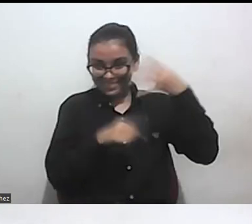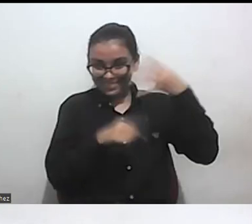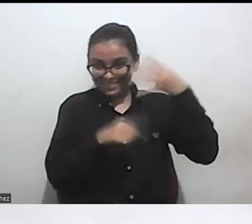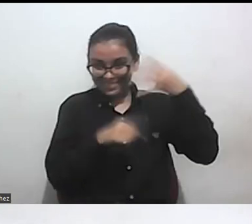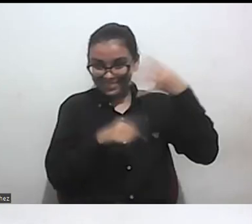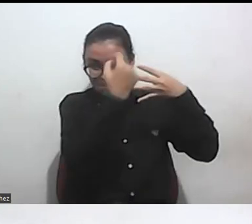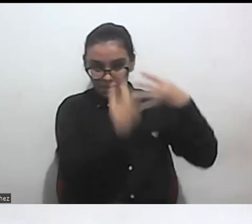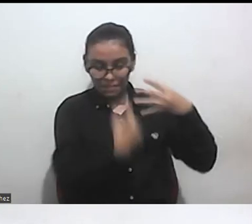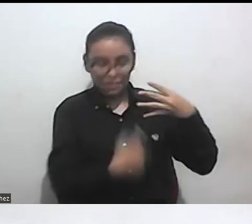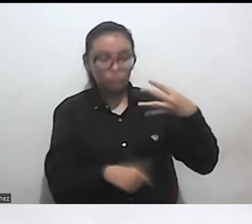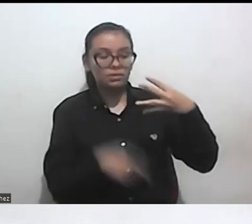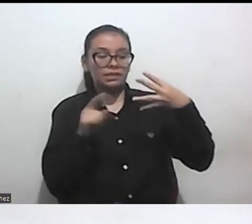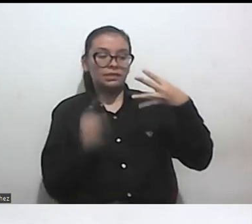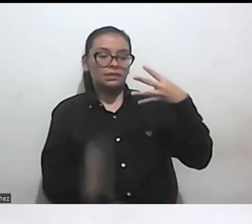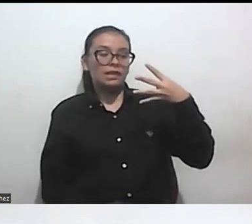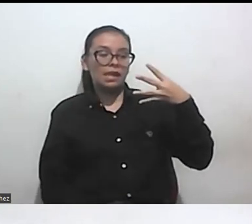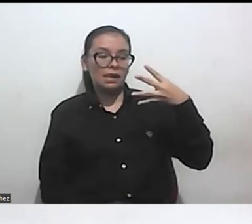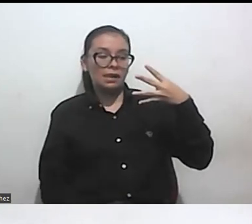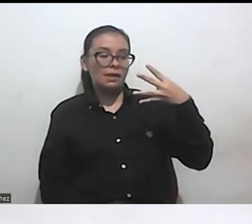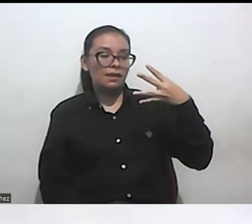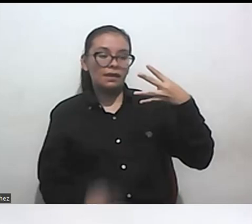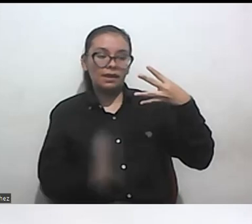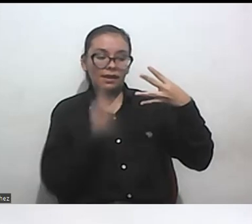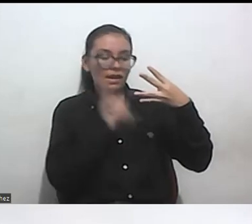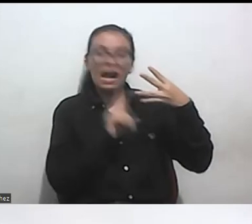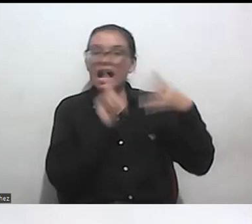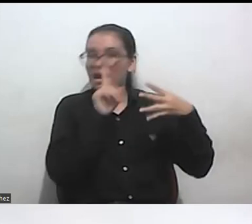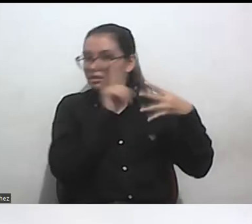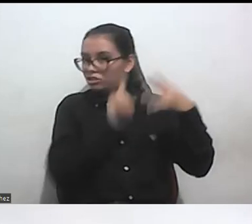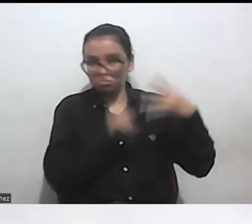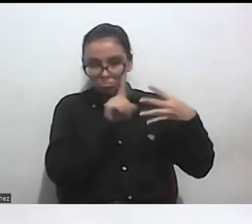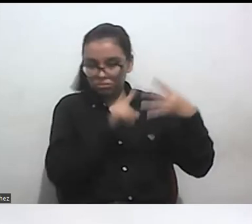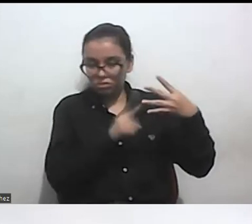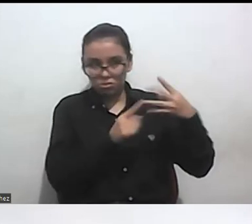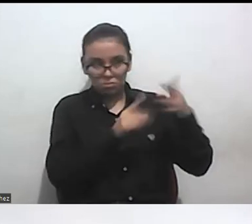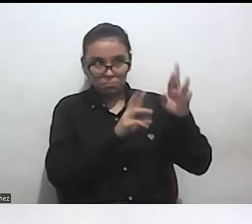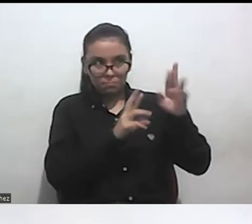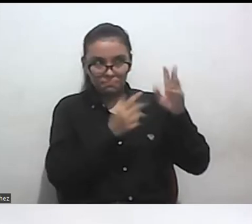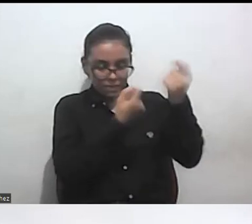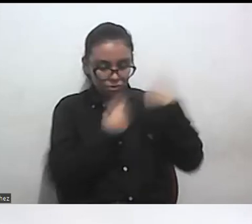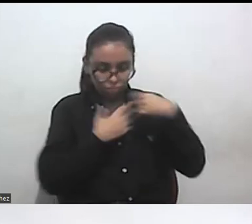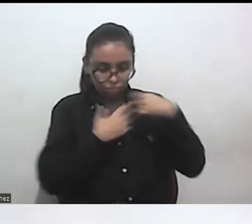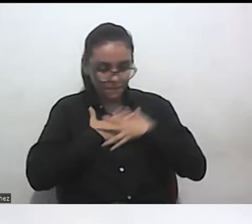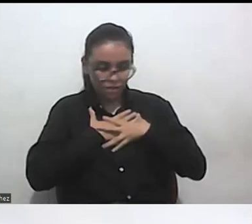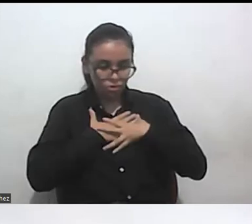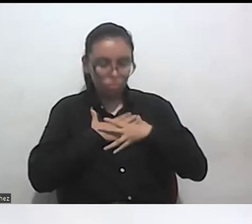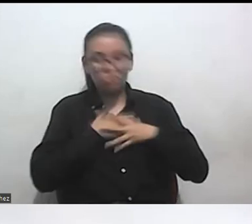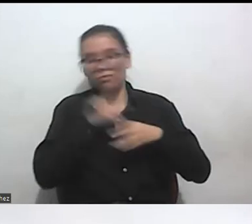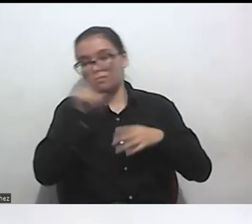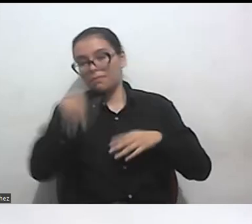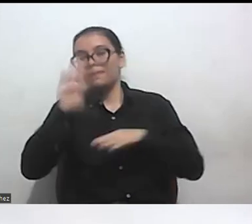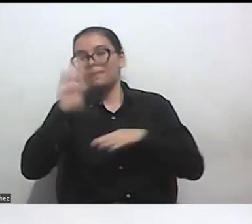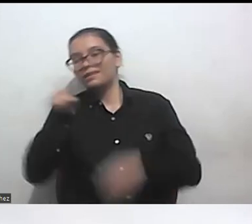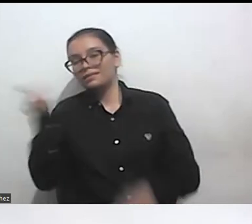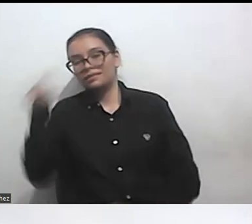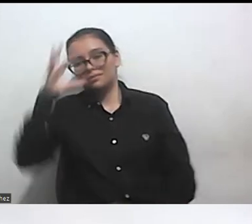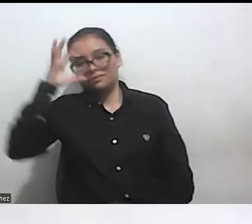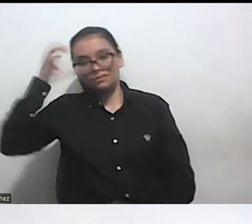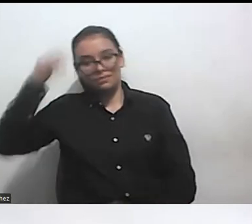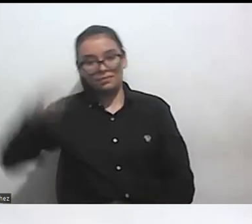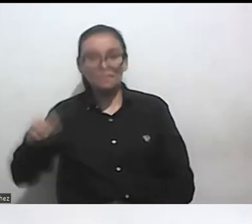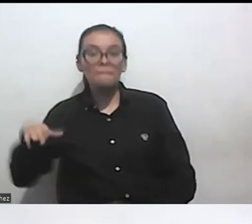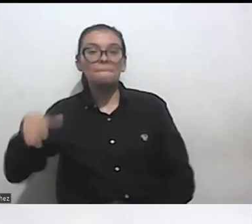no han sido dirigidas a mí este o han sido dirigidas a mi tocaya o